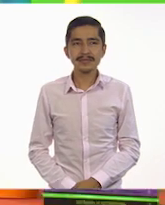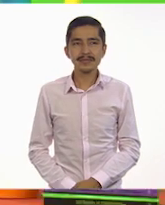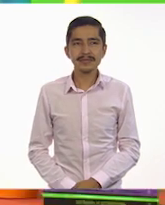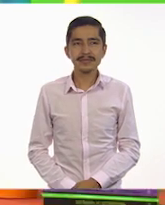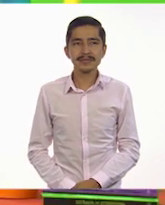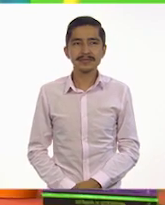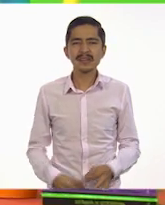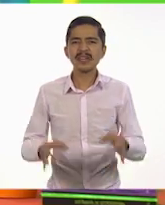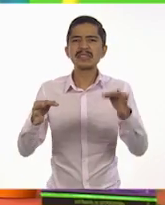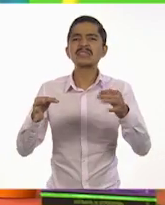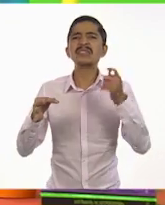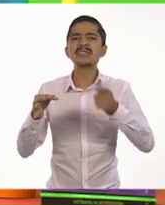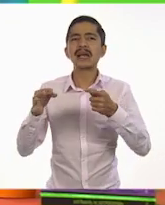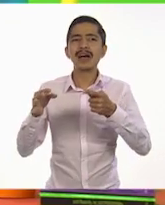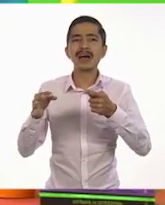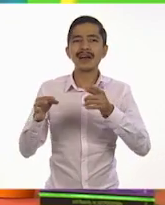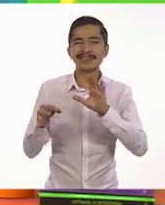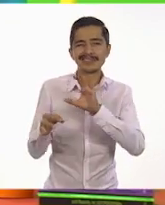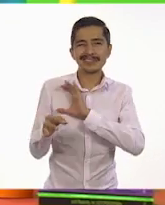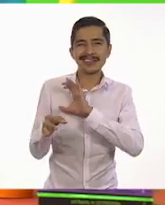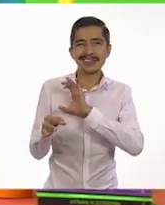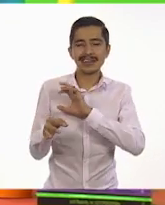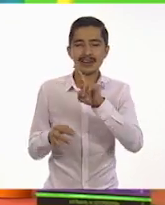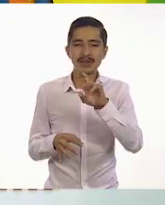Este dice, querida Rosita.